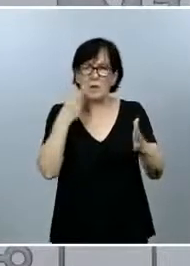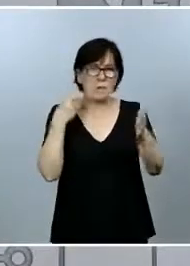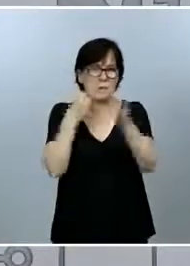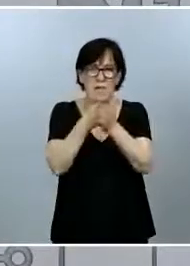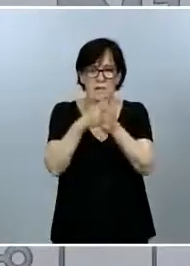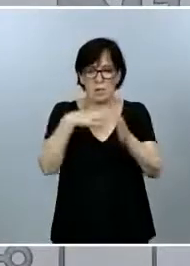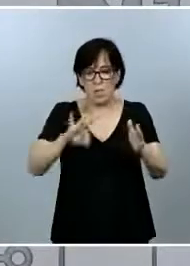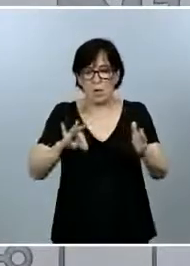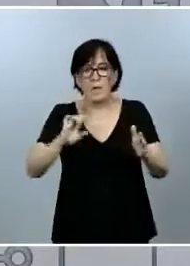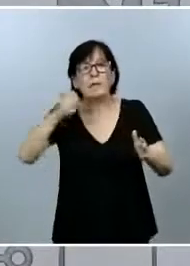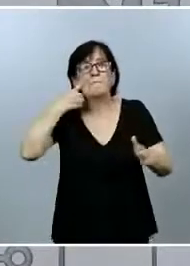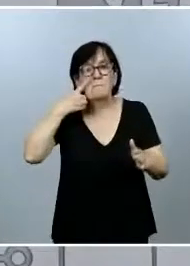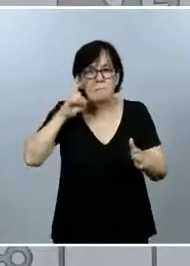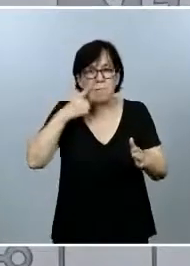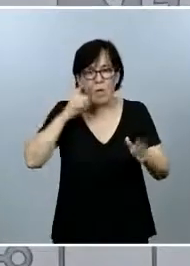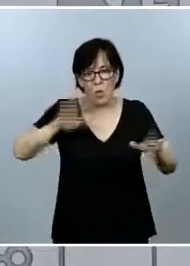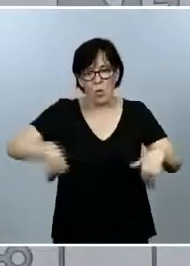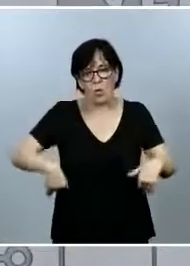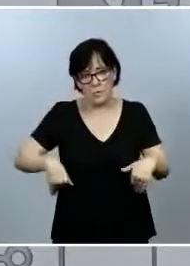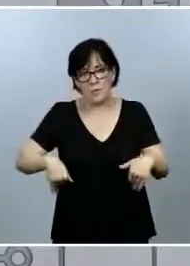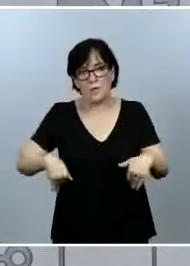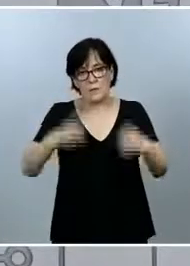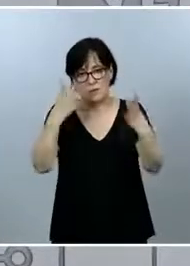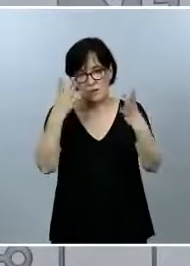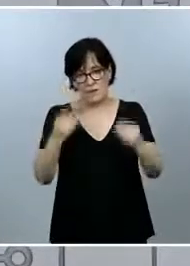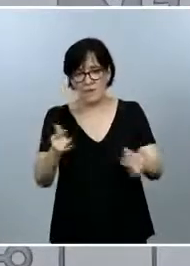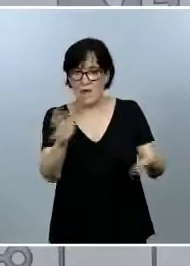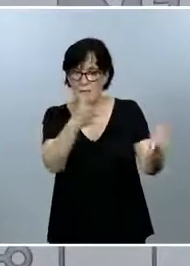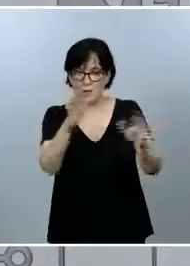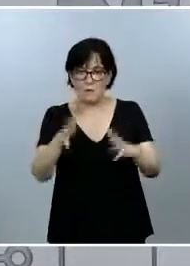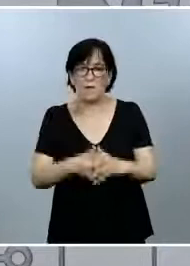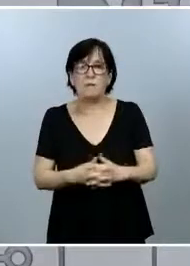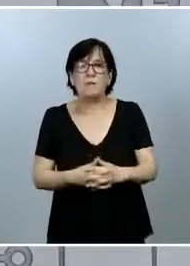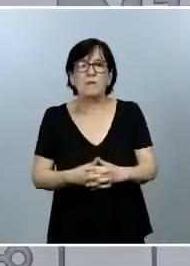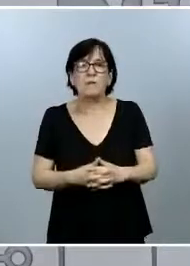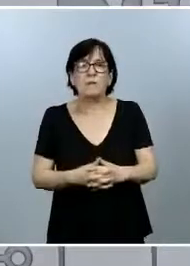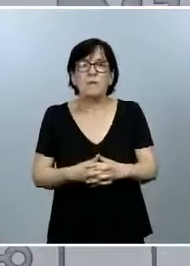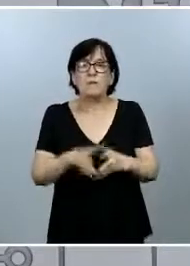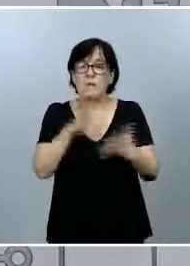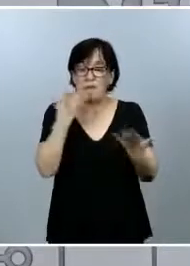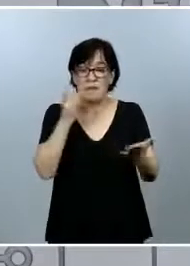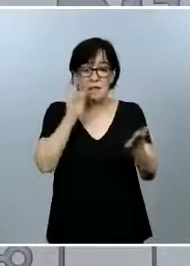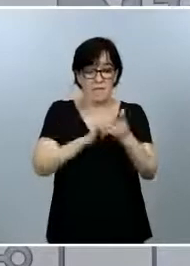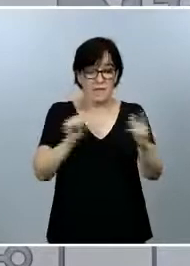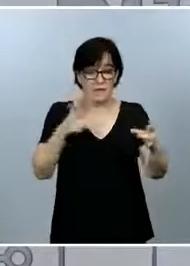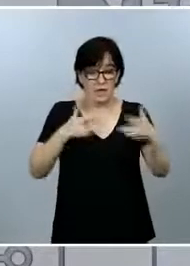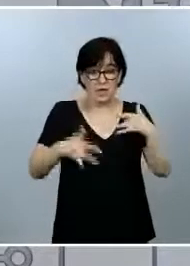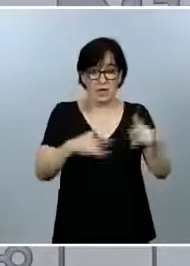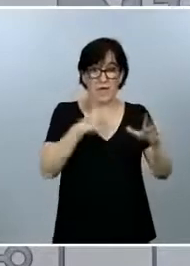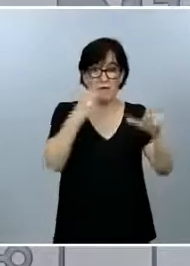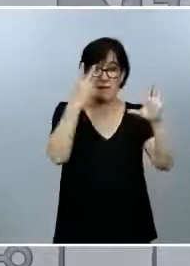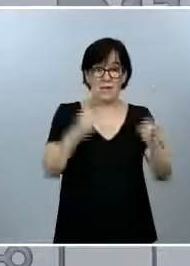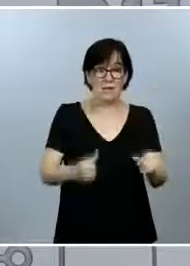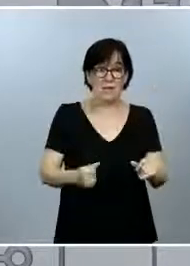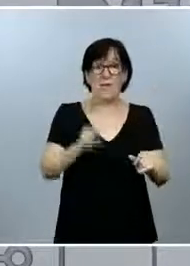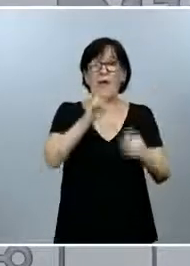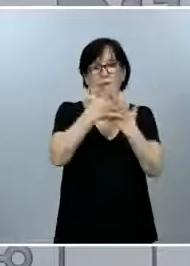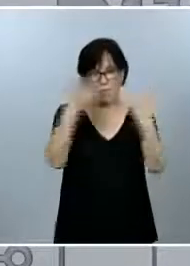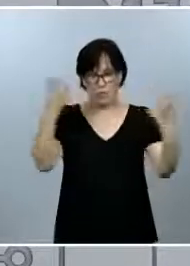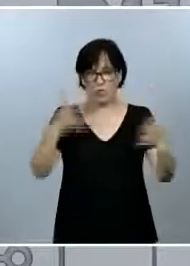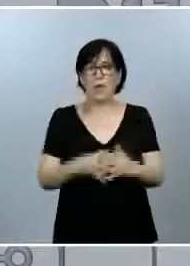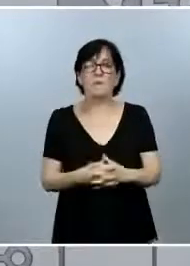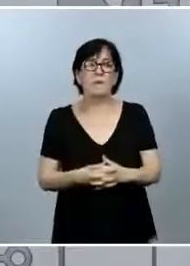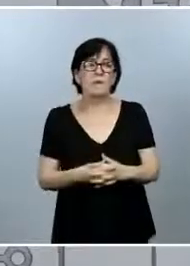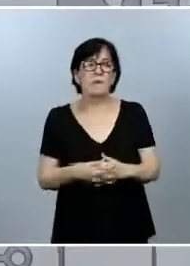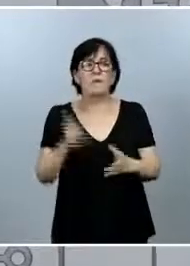podían haber identificado en los últimos 10 días aproximadamente. En todo caso, con fecha de inicio de síntomas en los últimos 7 días han sido 19. Lo